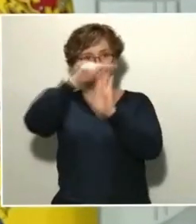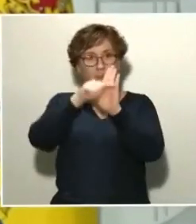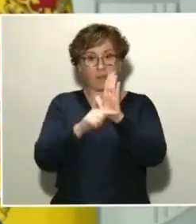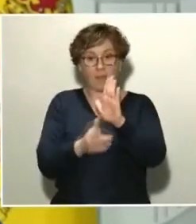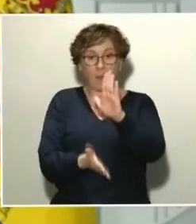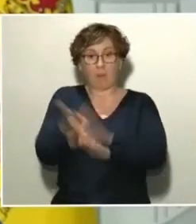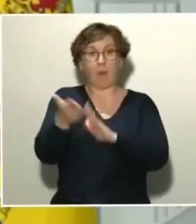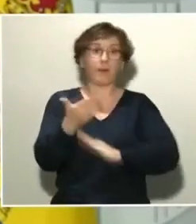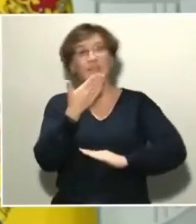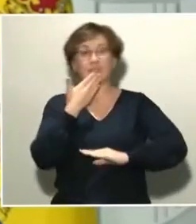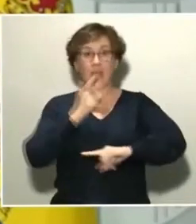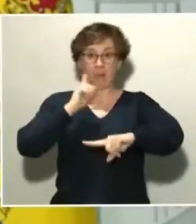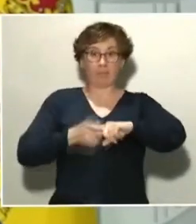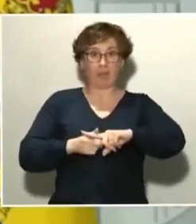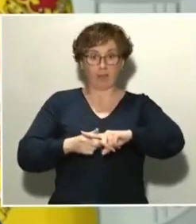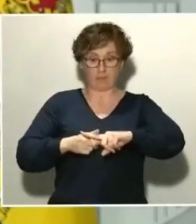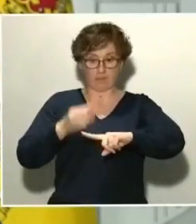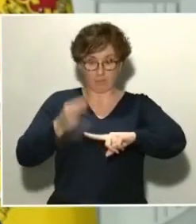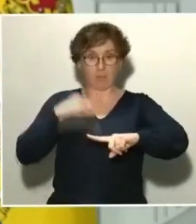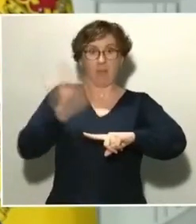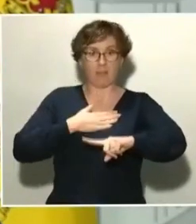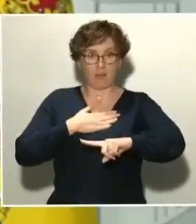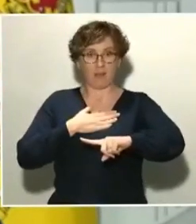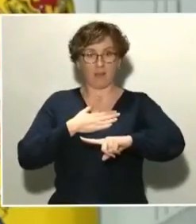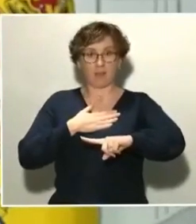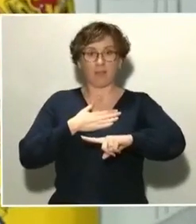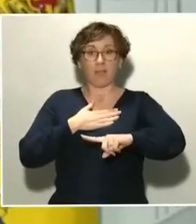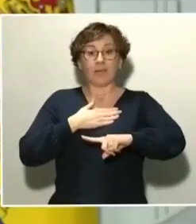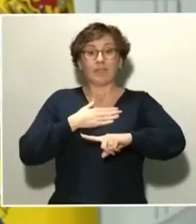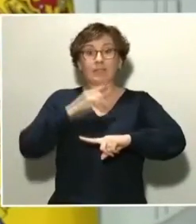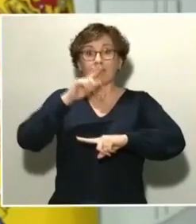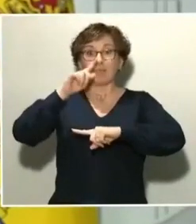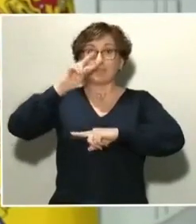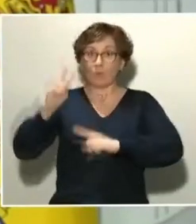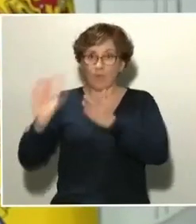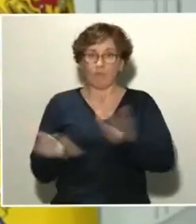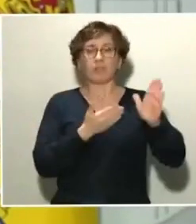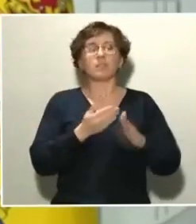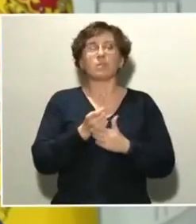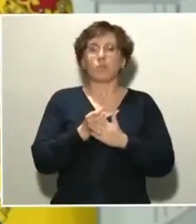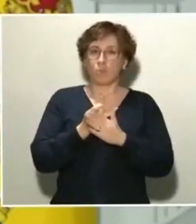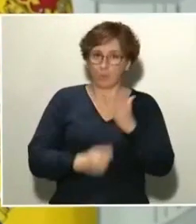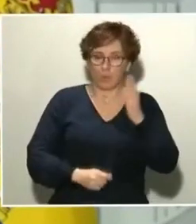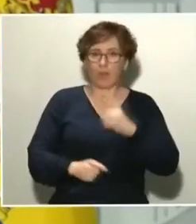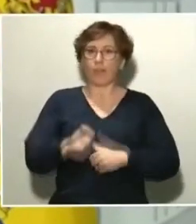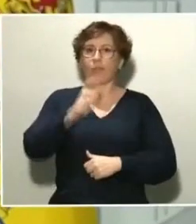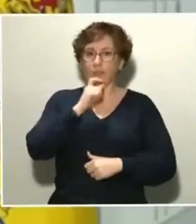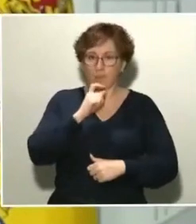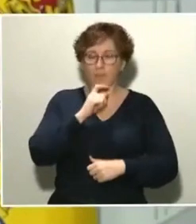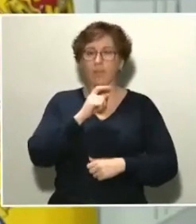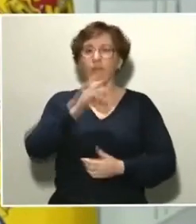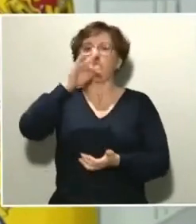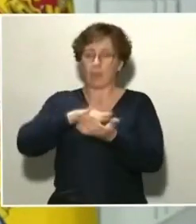mañana. La segunda parte es difícil, es dura. Van a ser días complicados, porque veremos un incremento de casos hasta que no lleguemos